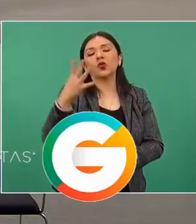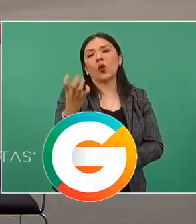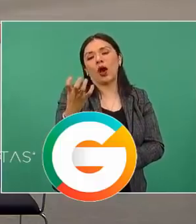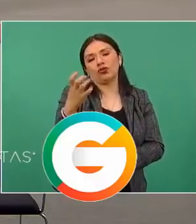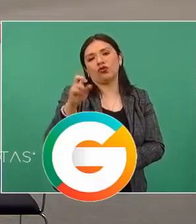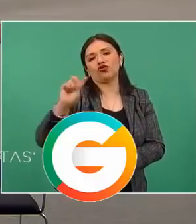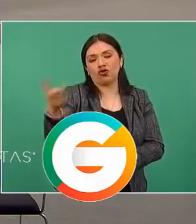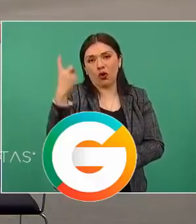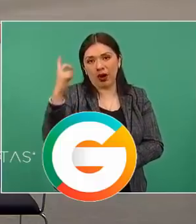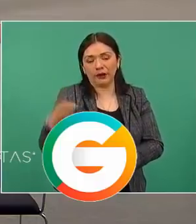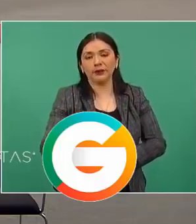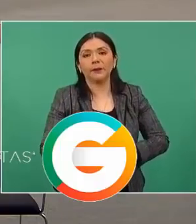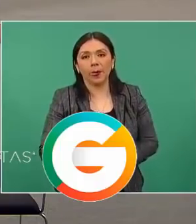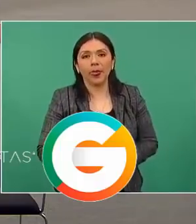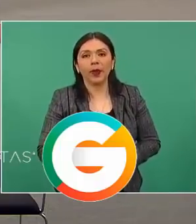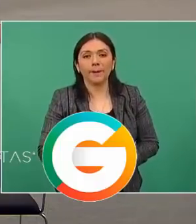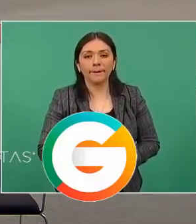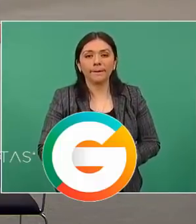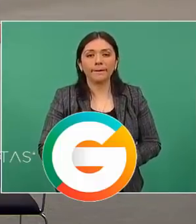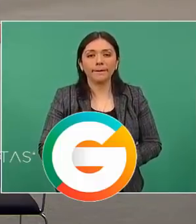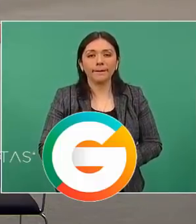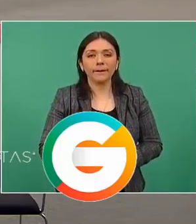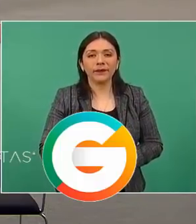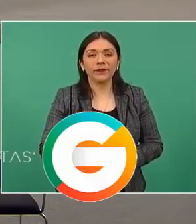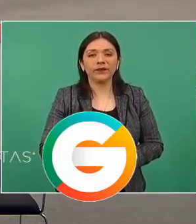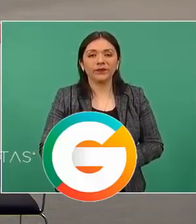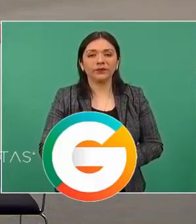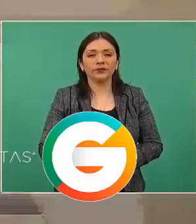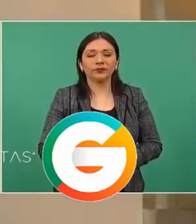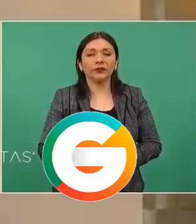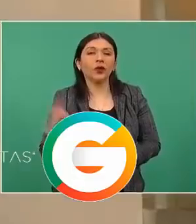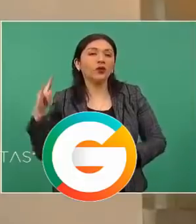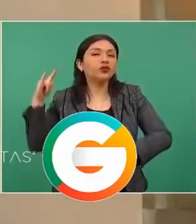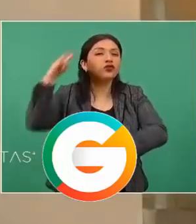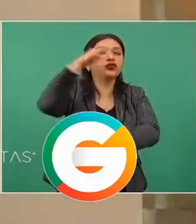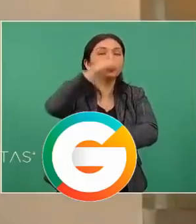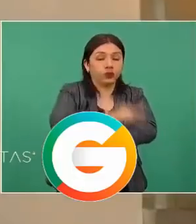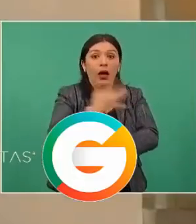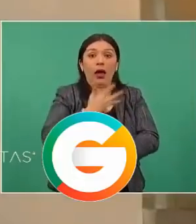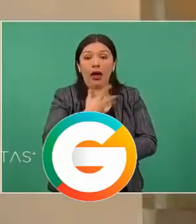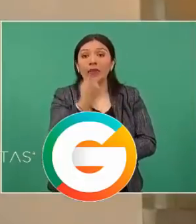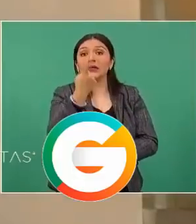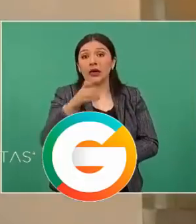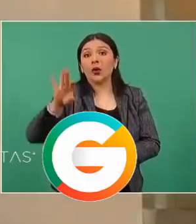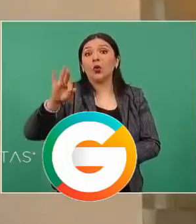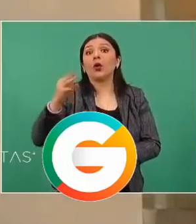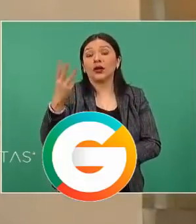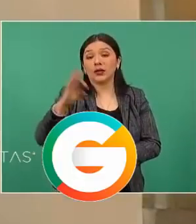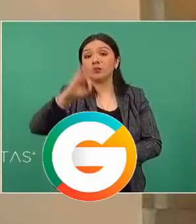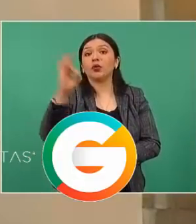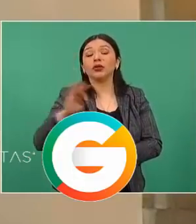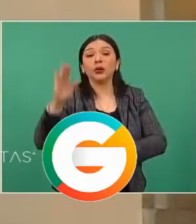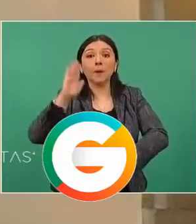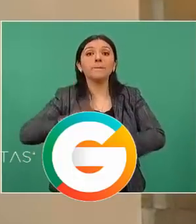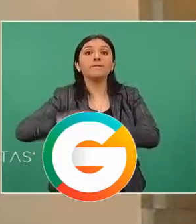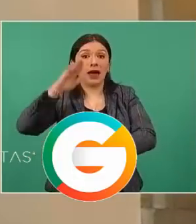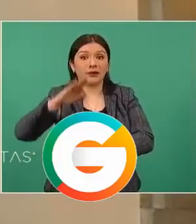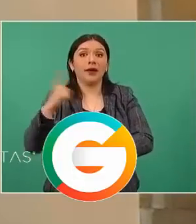dólares. Adelante, por favor. En aeronaves, un 143 por ciento más.